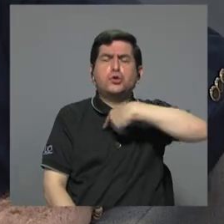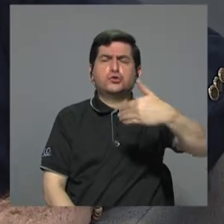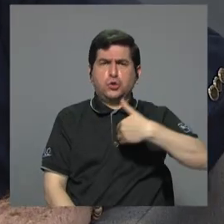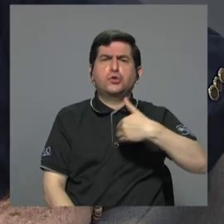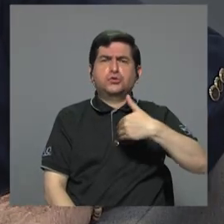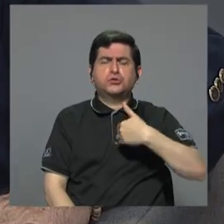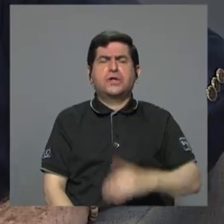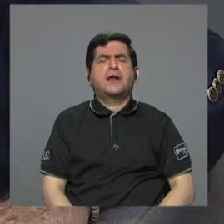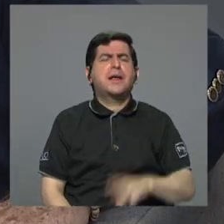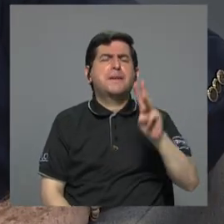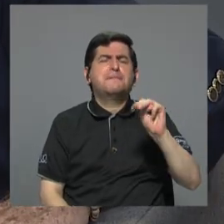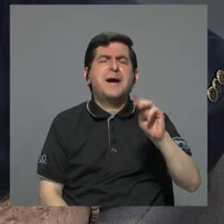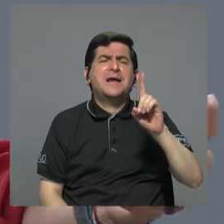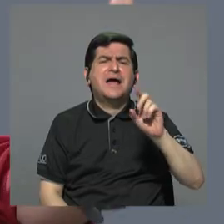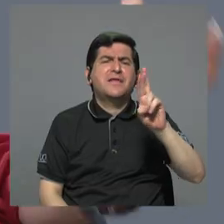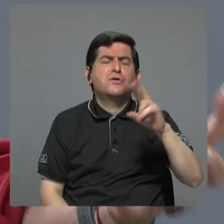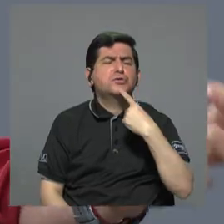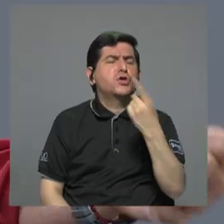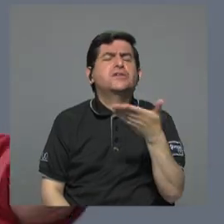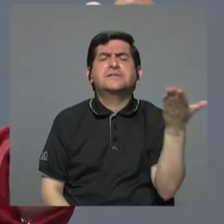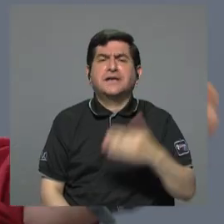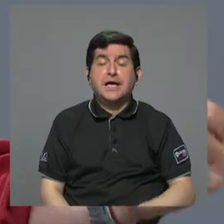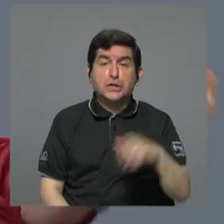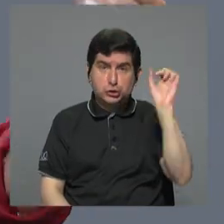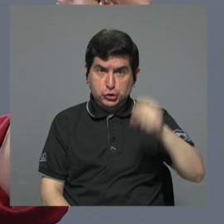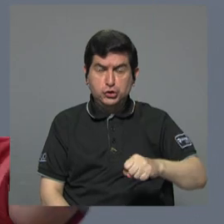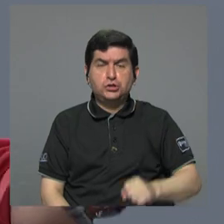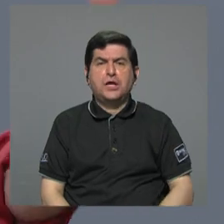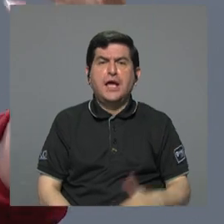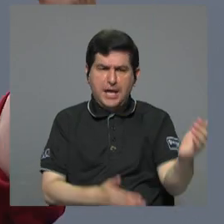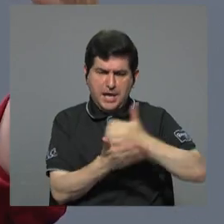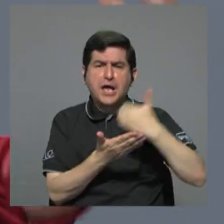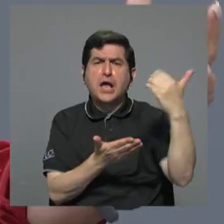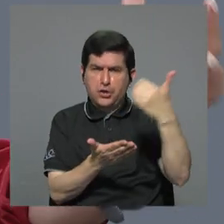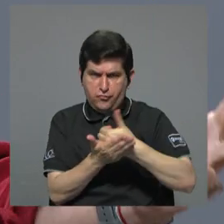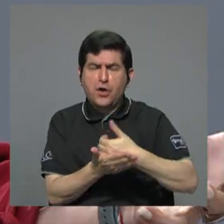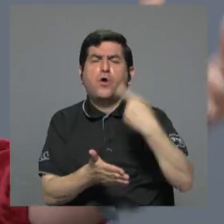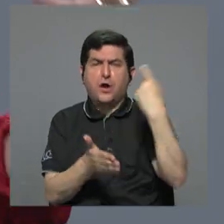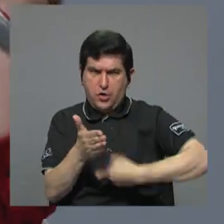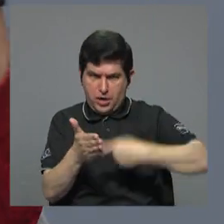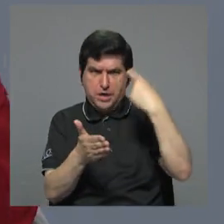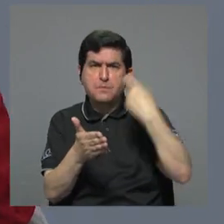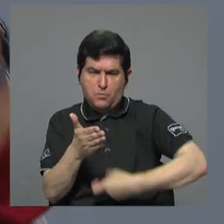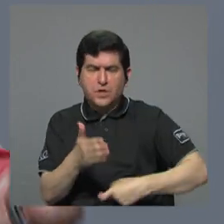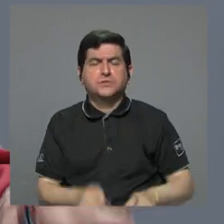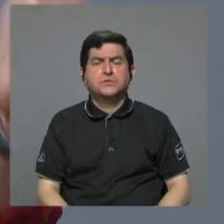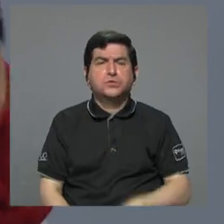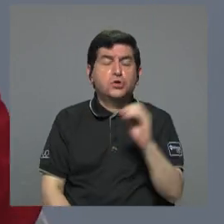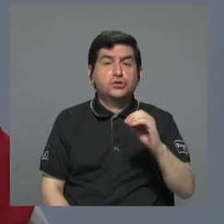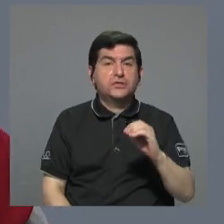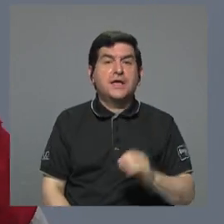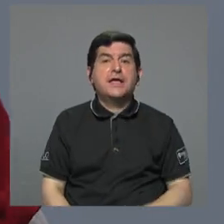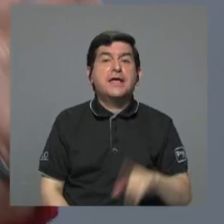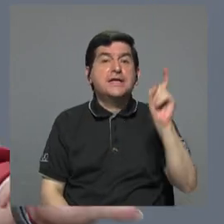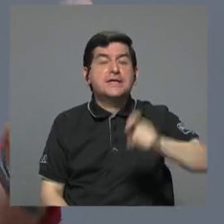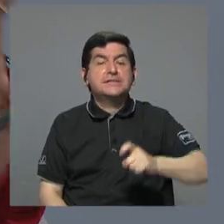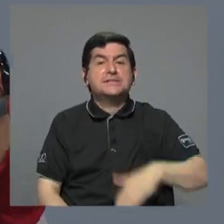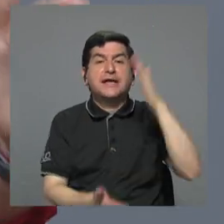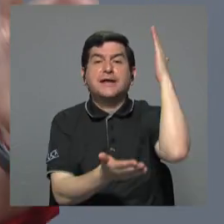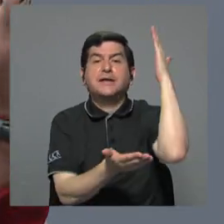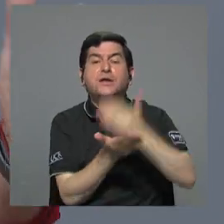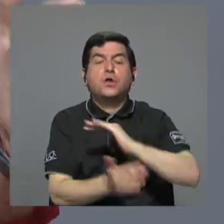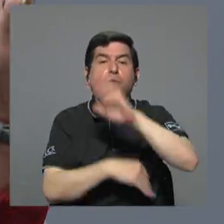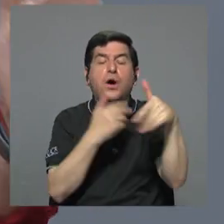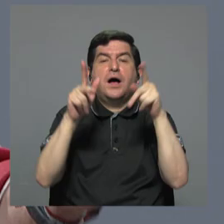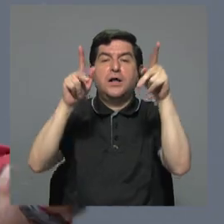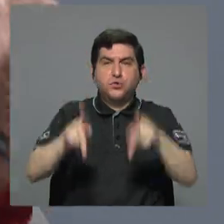que... ¿Qué dice María Elrucío? Sí, claro, hay que recaudar los impuestos y hay que ponerle paro a